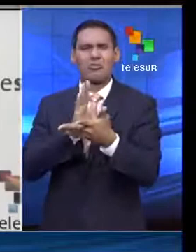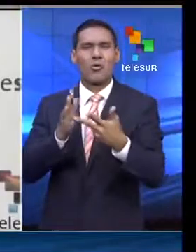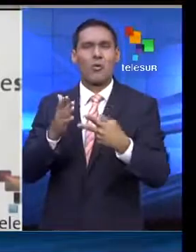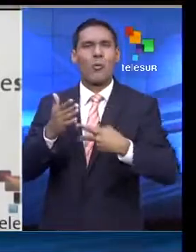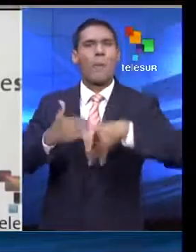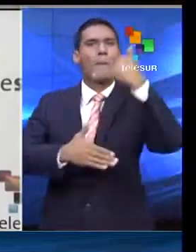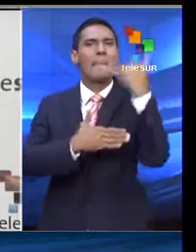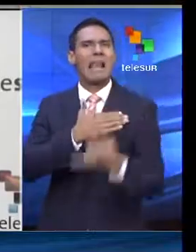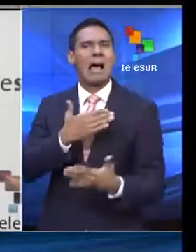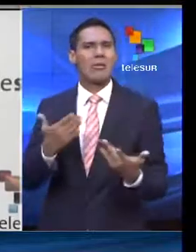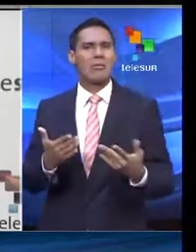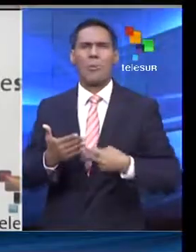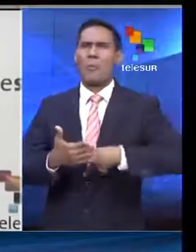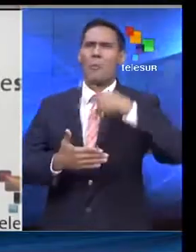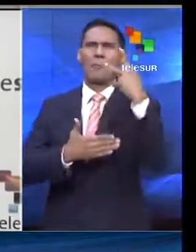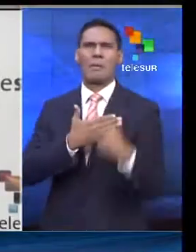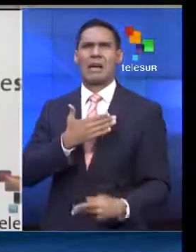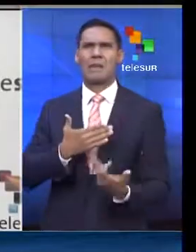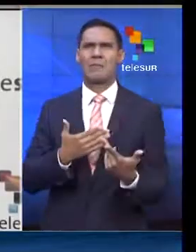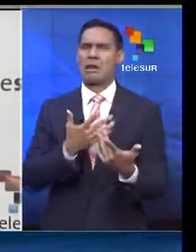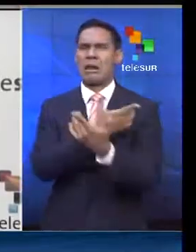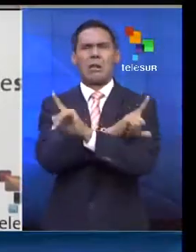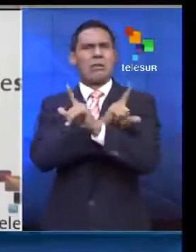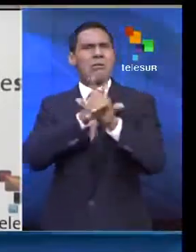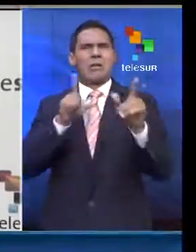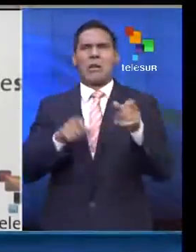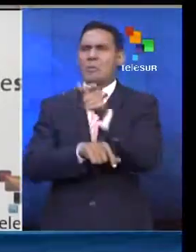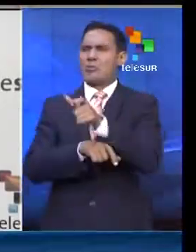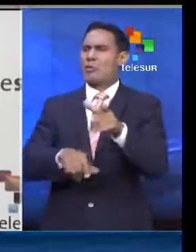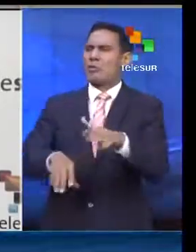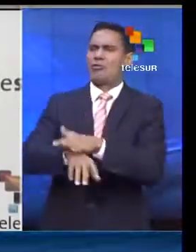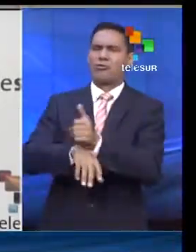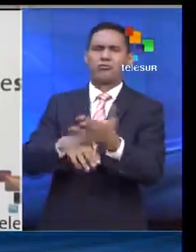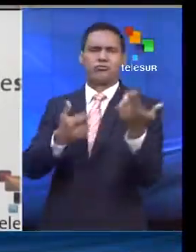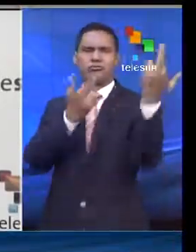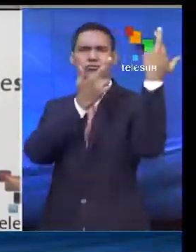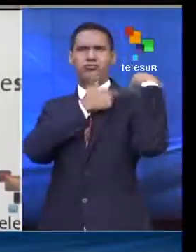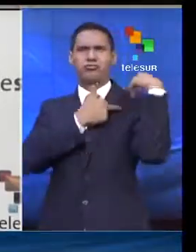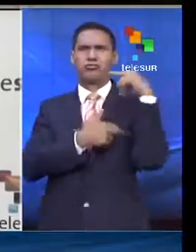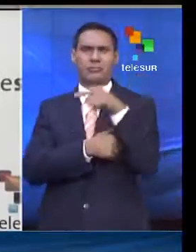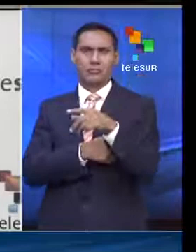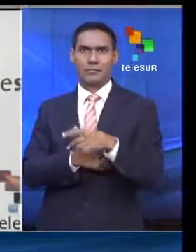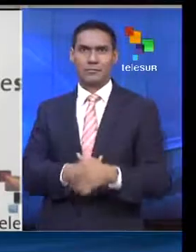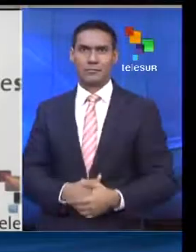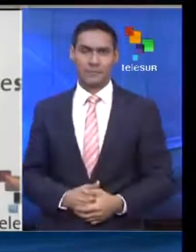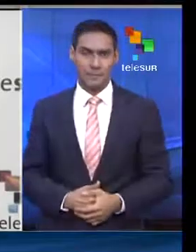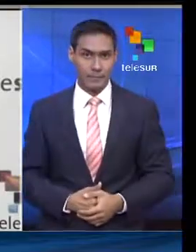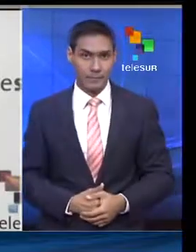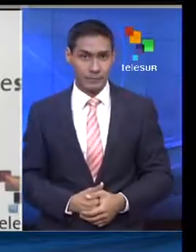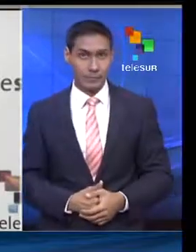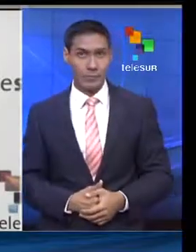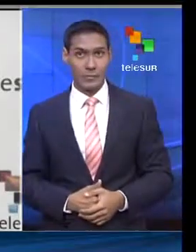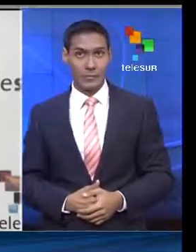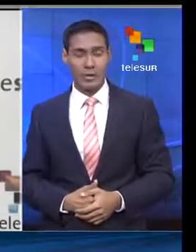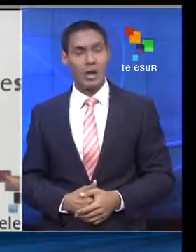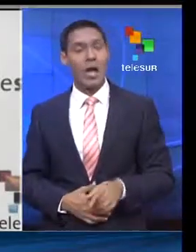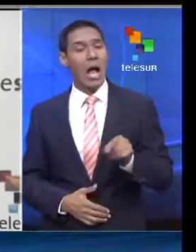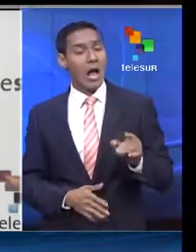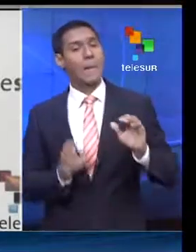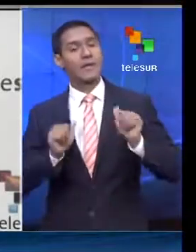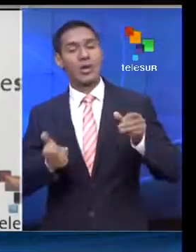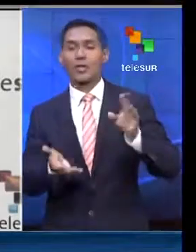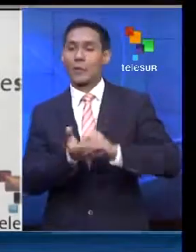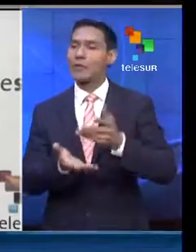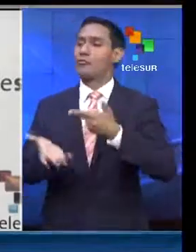para liberar a los iraníes de la responsabilidad en el atentado de la AMIA a cambio de restablecer las relaciones